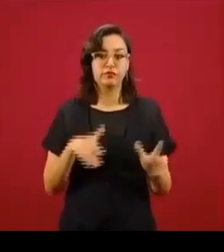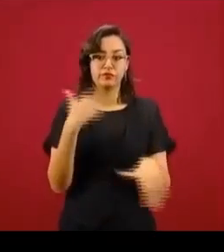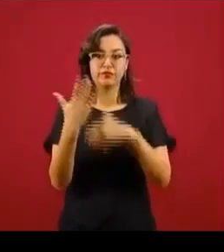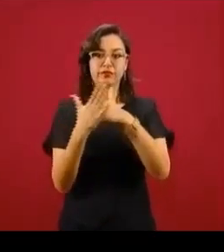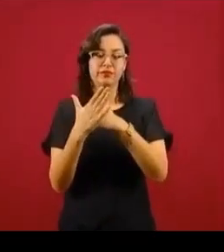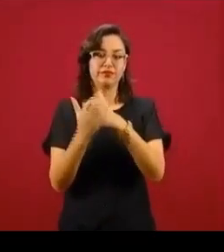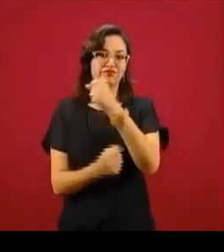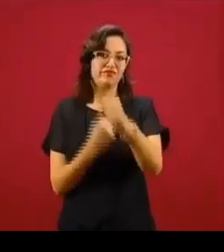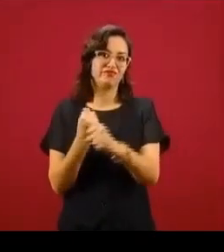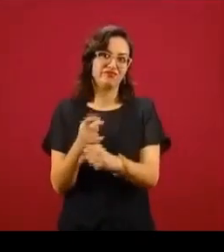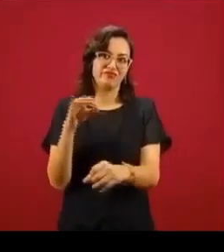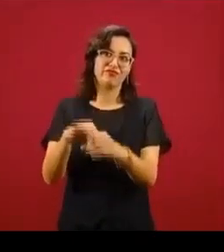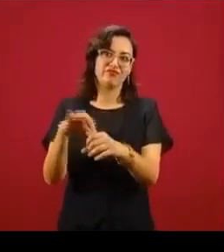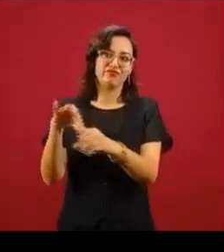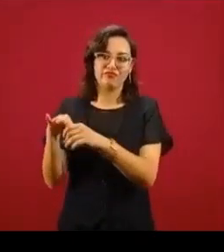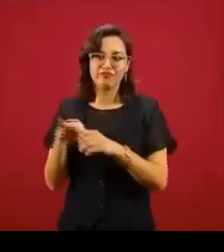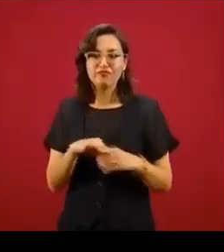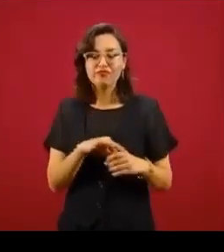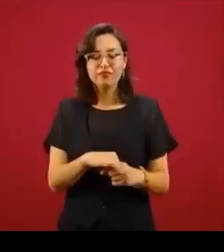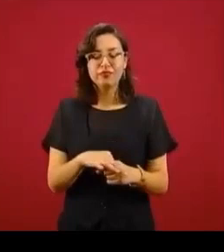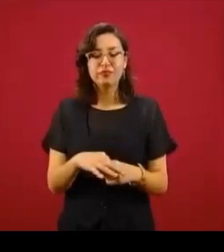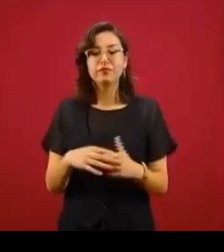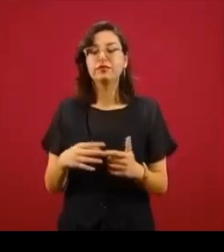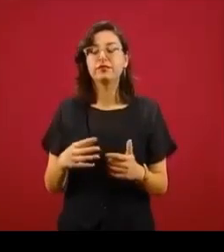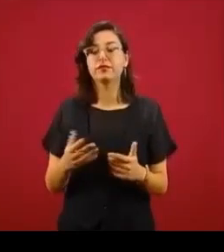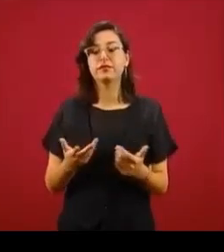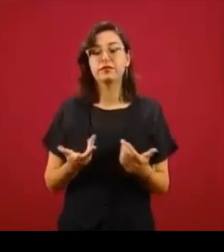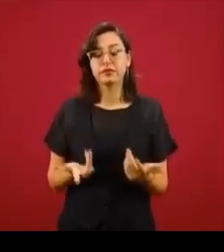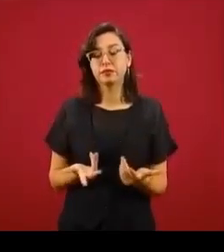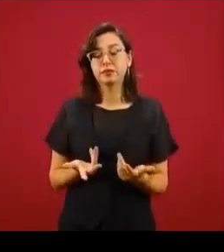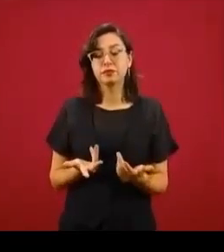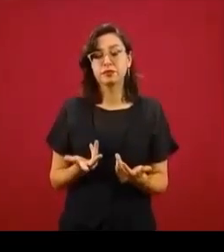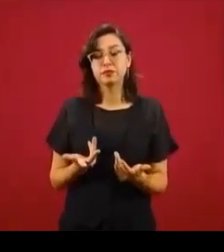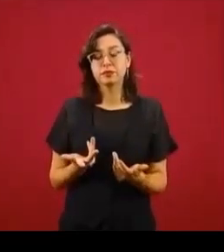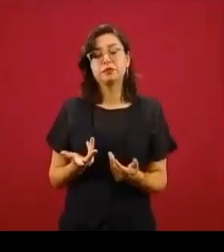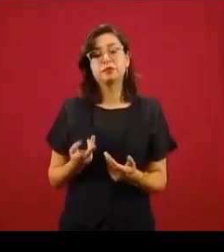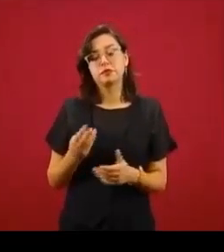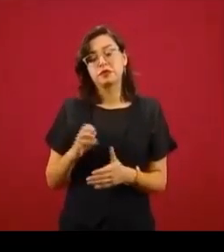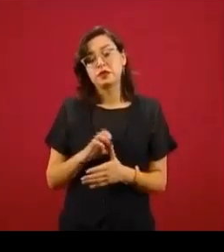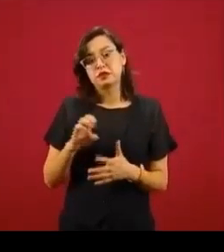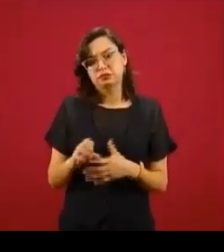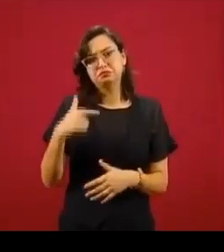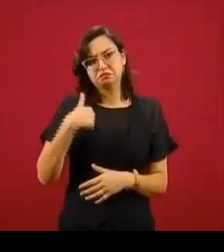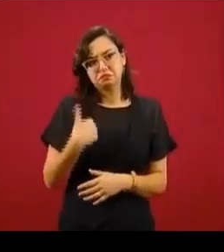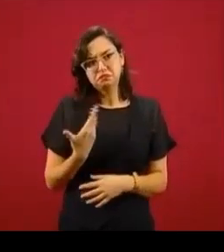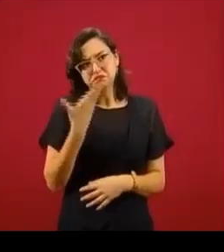Entonces, el propósito es ese, básicamente,